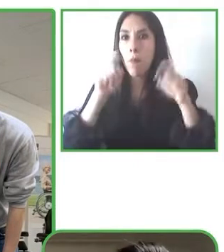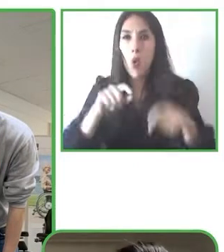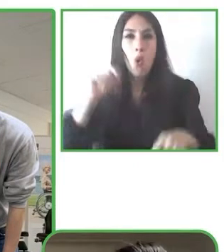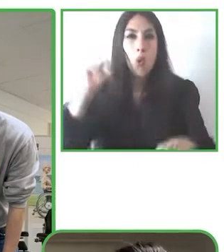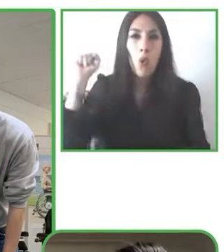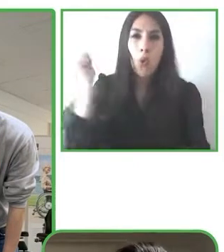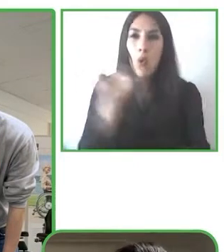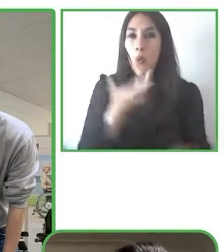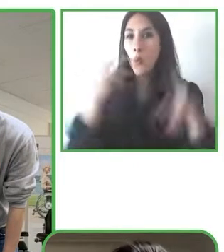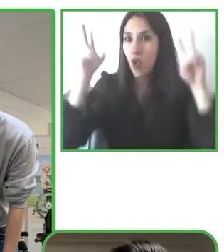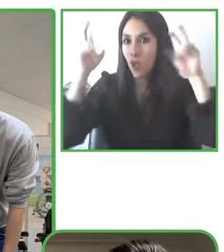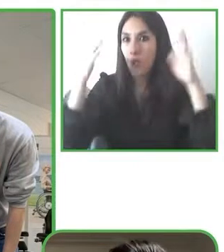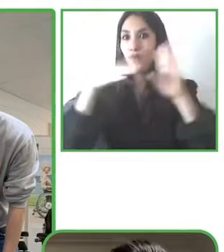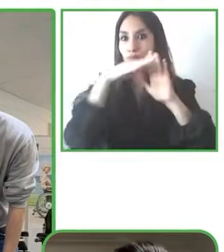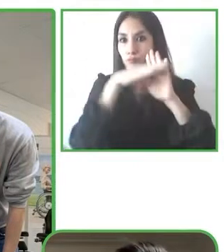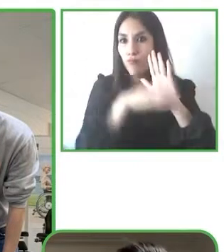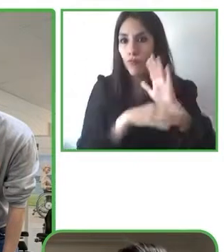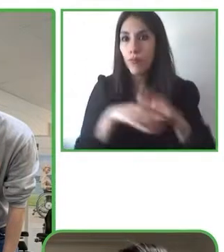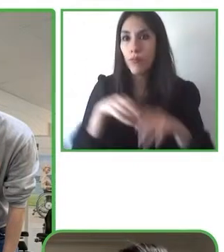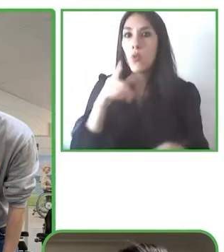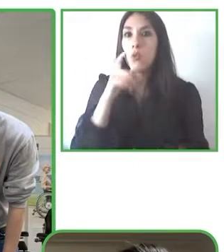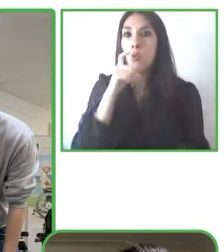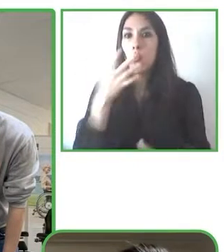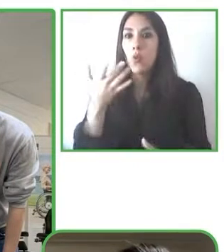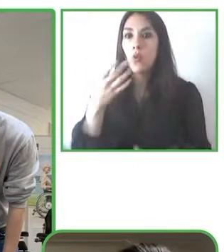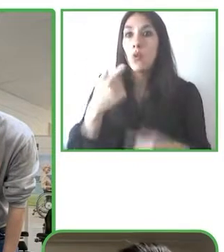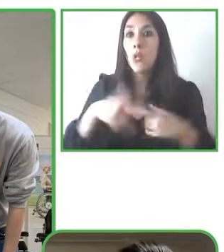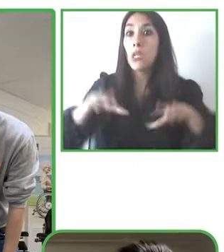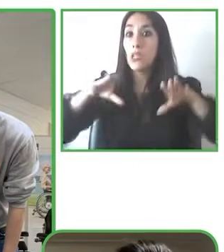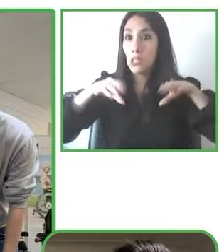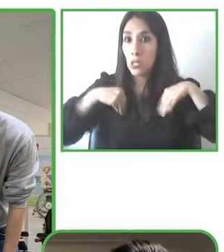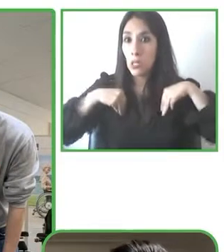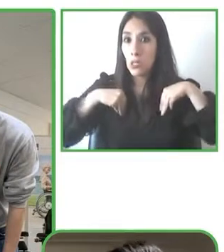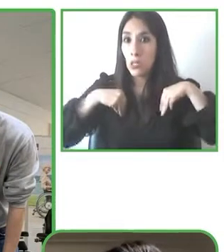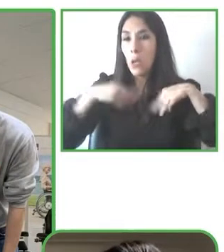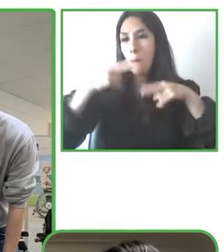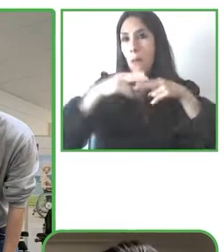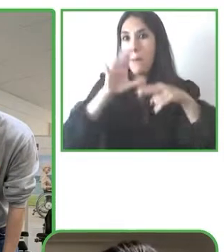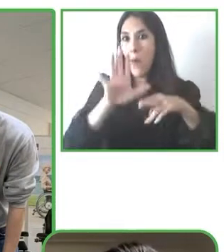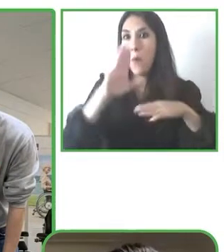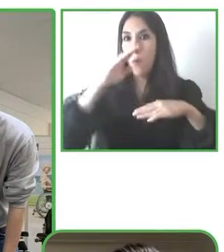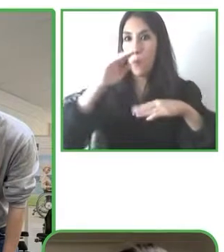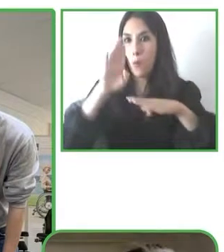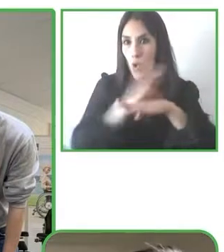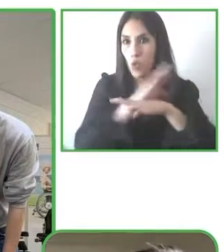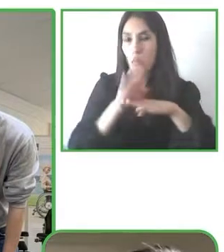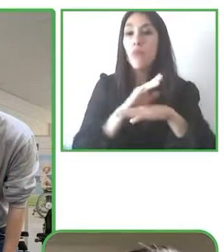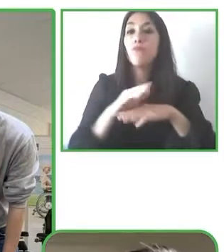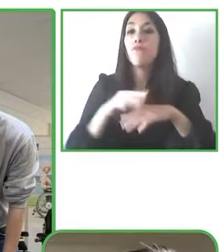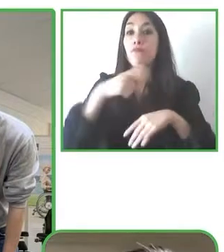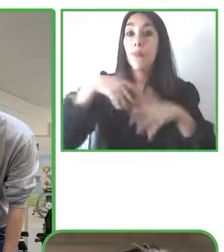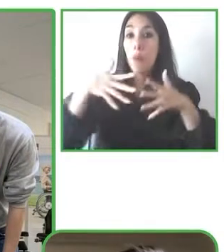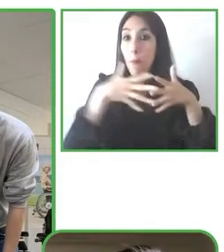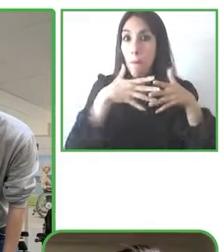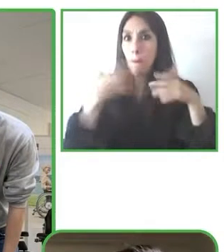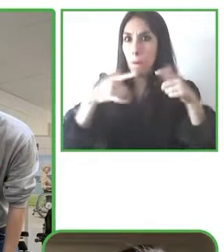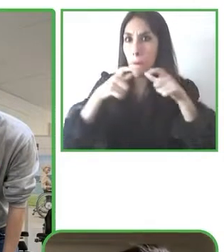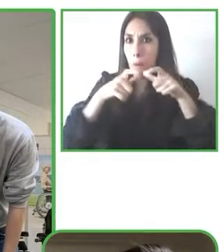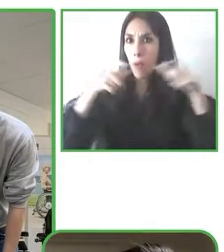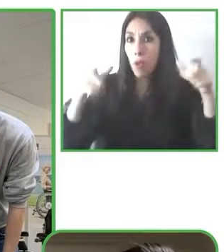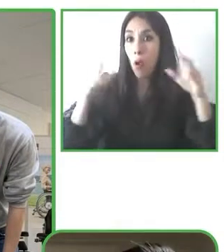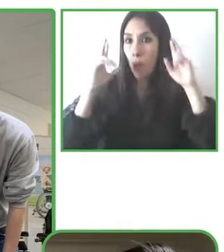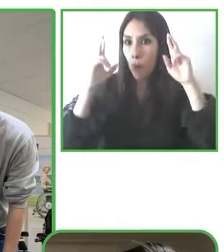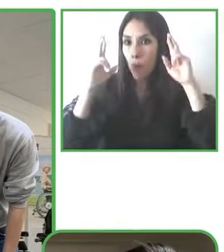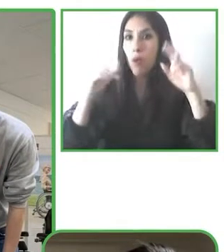FDA y nos estamos expandiendo en los Estados Unidos y ojalá en Latinoamérica. Estamos muy orgullosos de nuestro